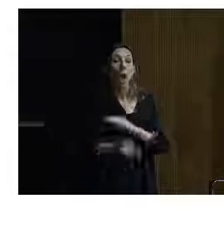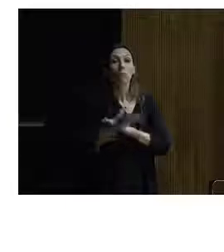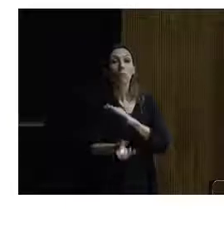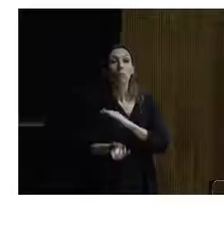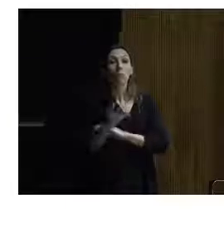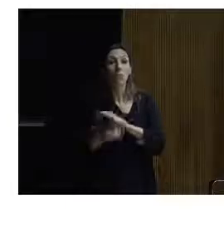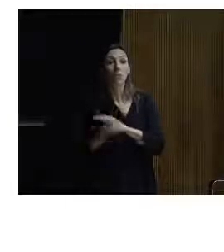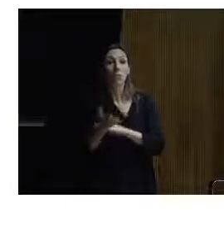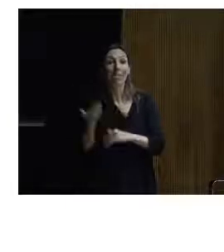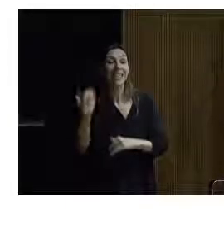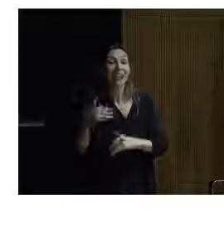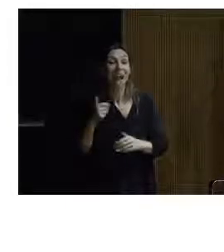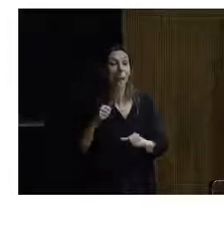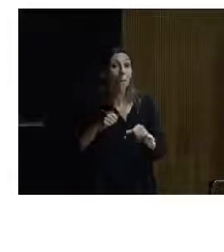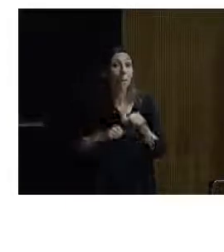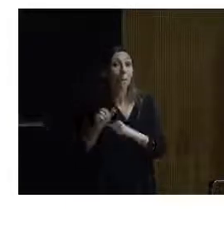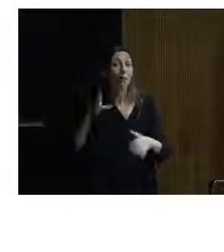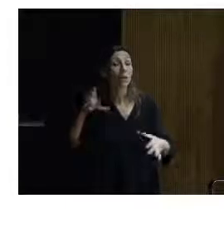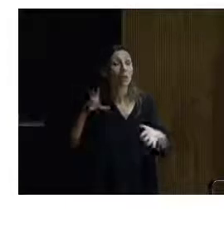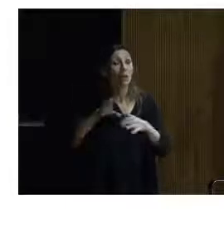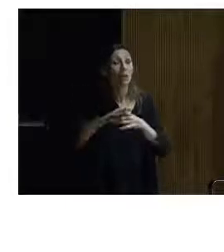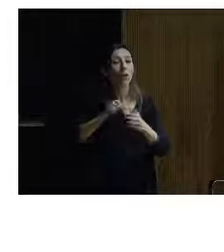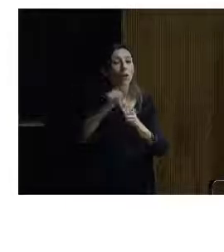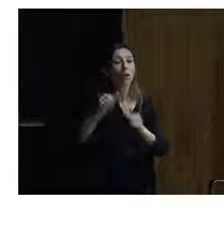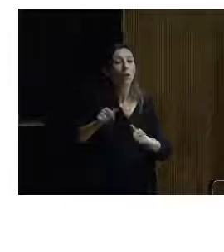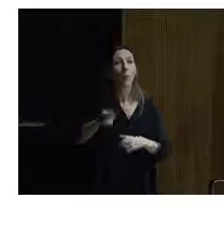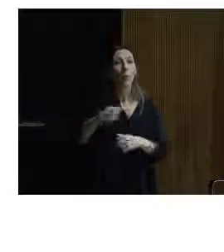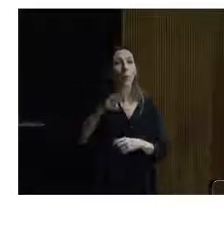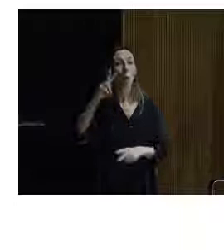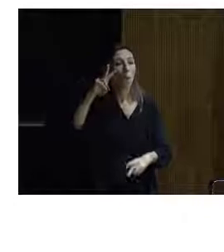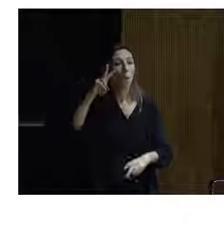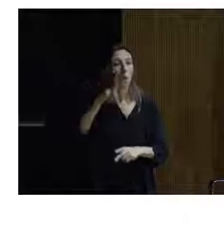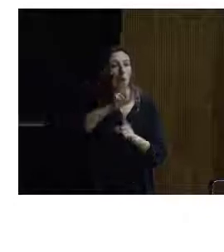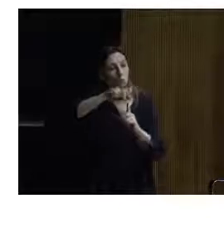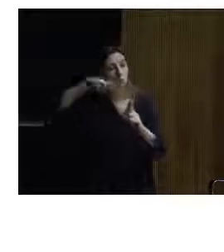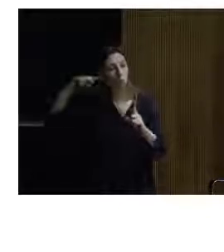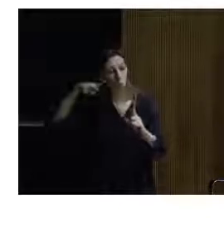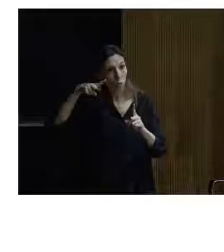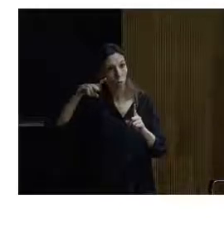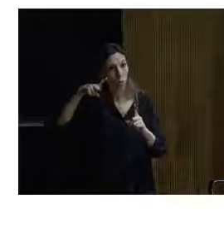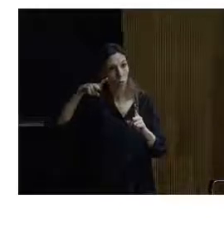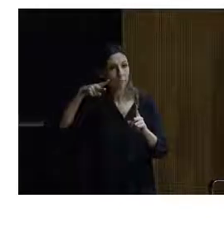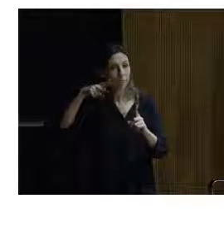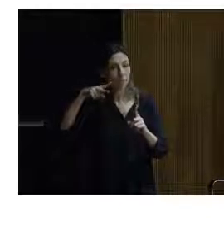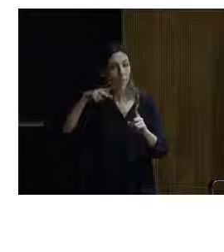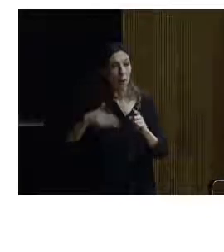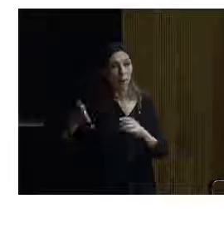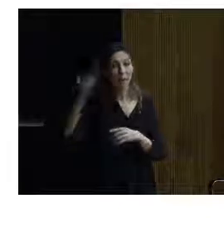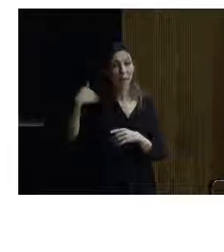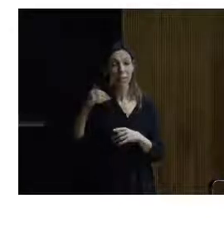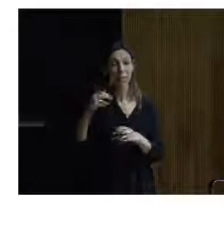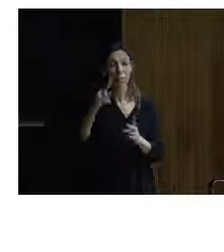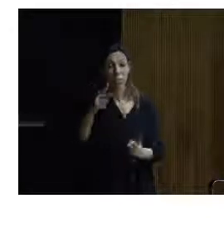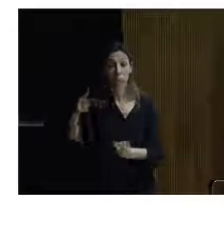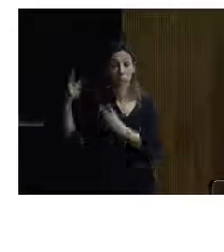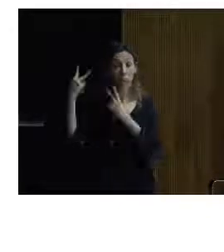van a estar en relación con la manera en que nosotros miramos hacia el pasado. Cómo recibimos el mensaje del pasado